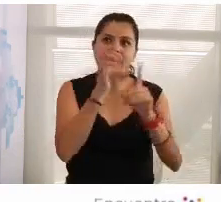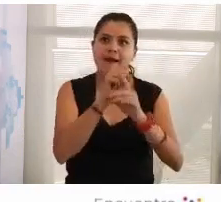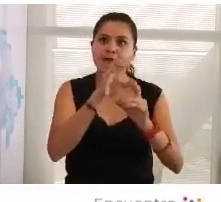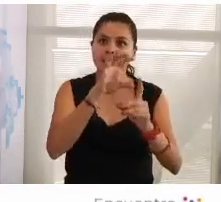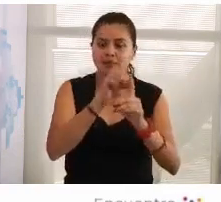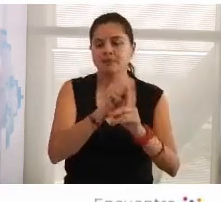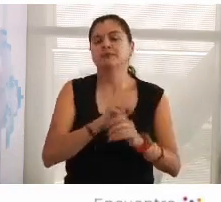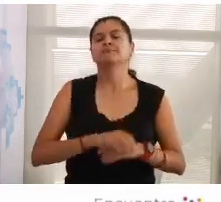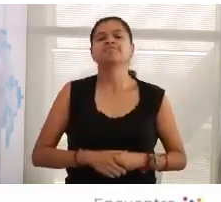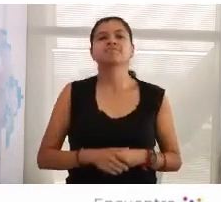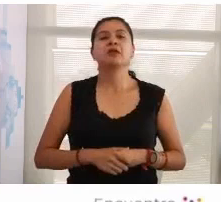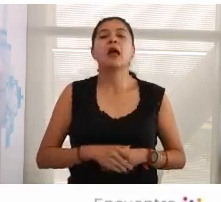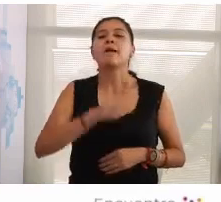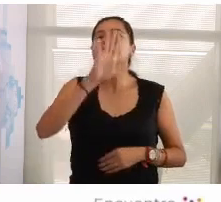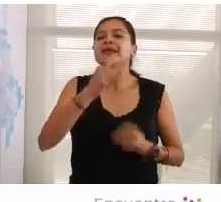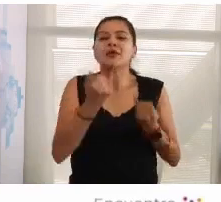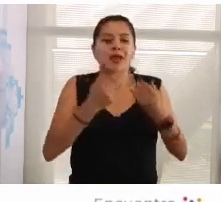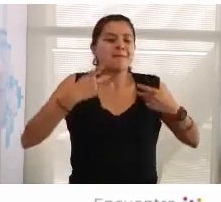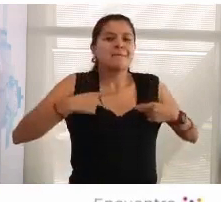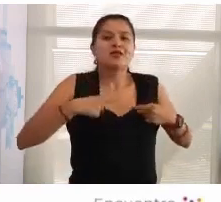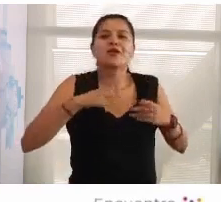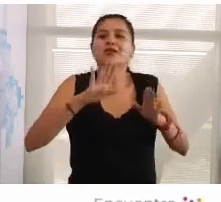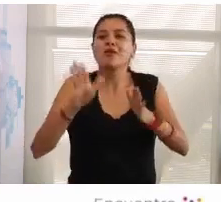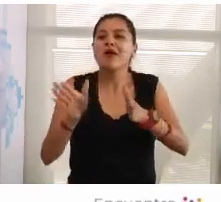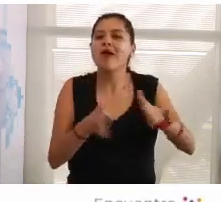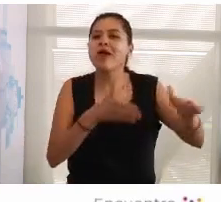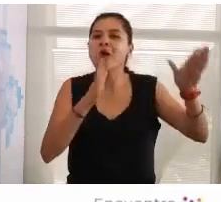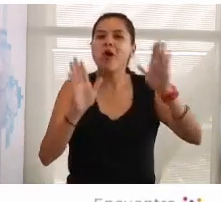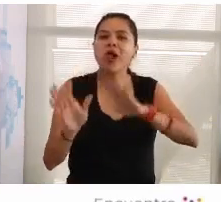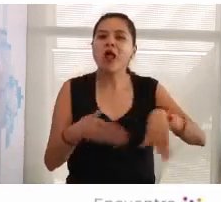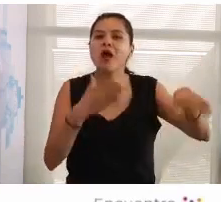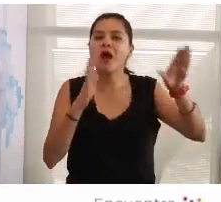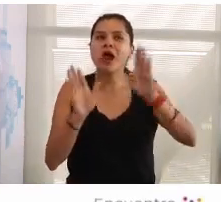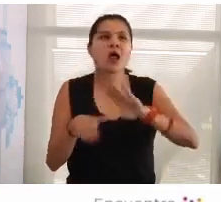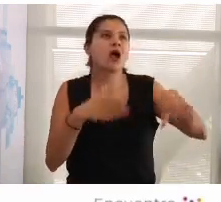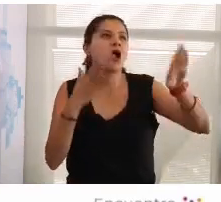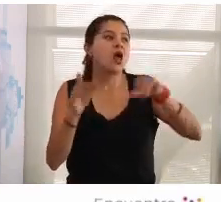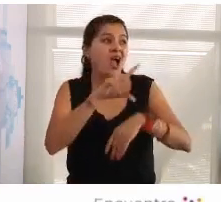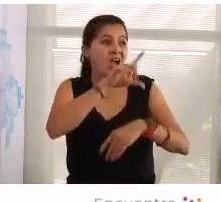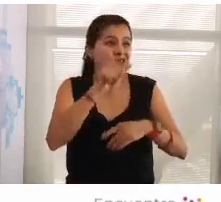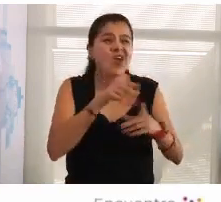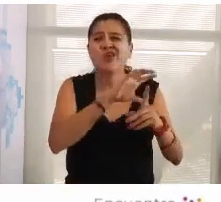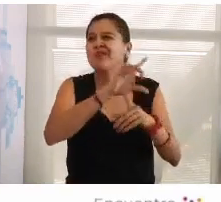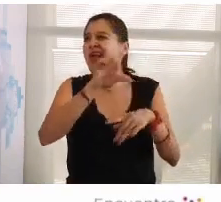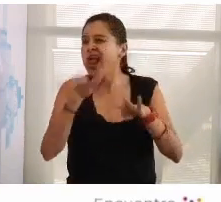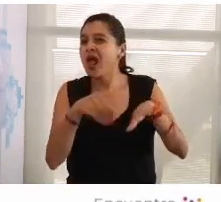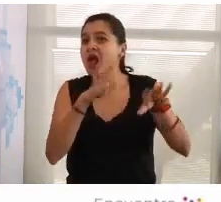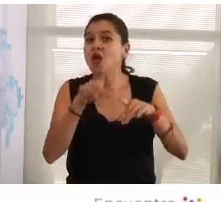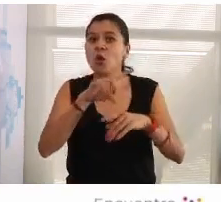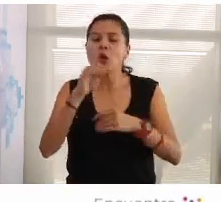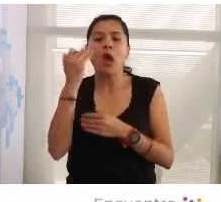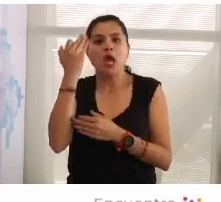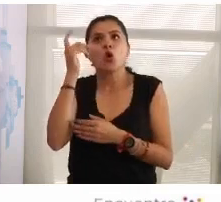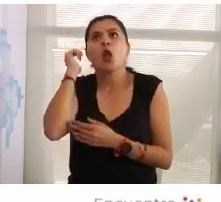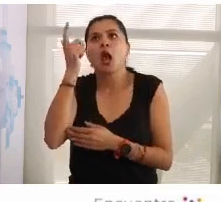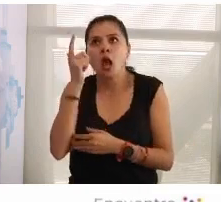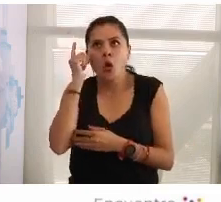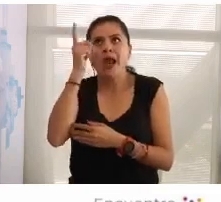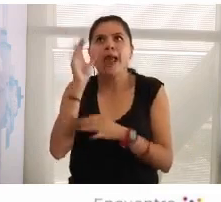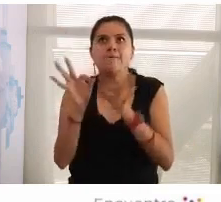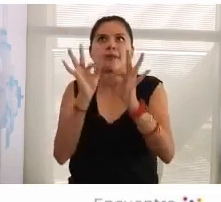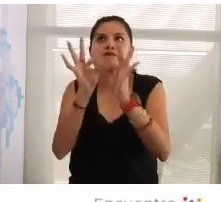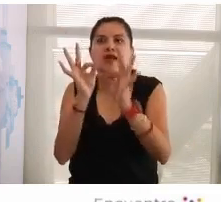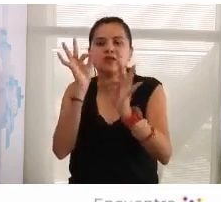Siempre pasamos postergando la vida para ser feliz o para cumplir los sueños para llegar al momento idóneo. Nosotros como sociedad civil